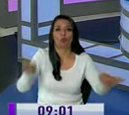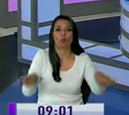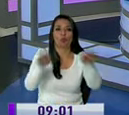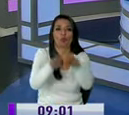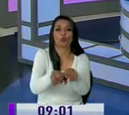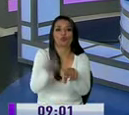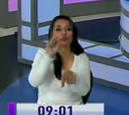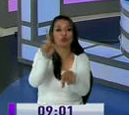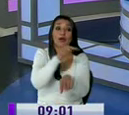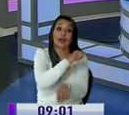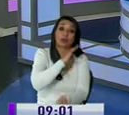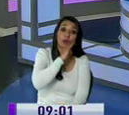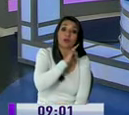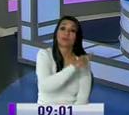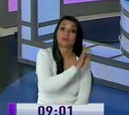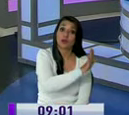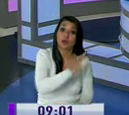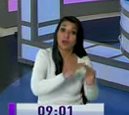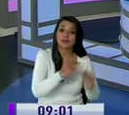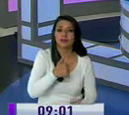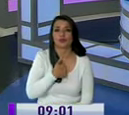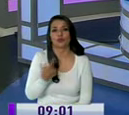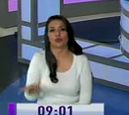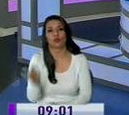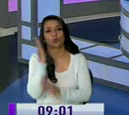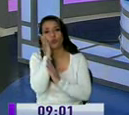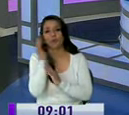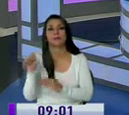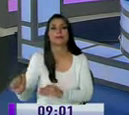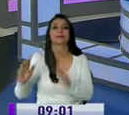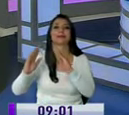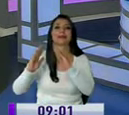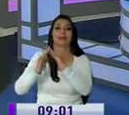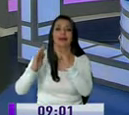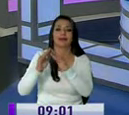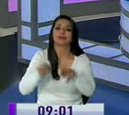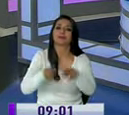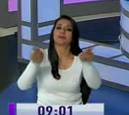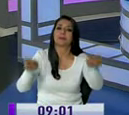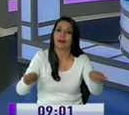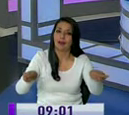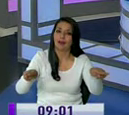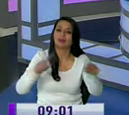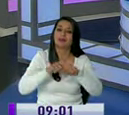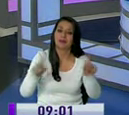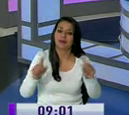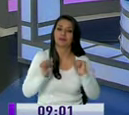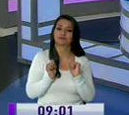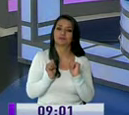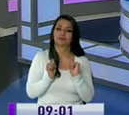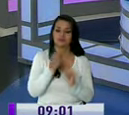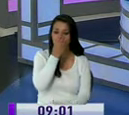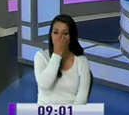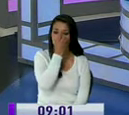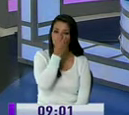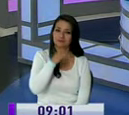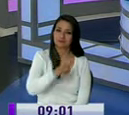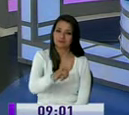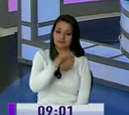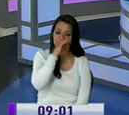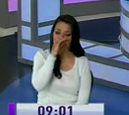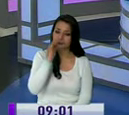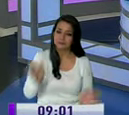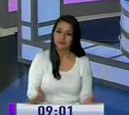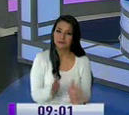se hay que aclarar el duerme en su casa yo duermo en mi casa pero vamos a descansar está bien sigamos con este buen